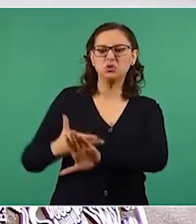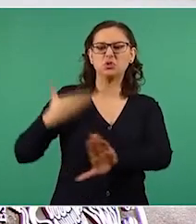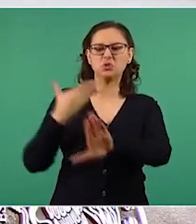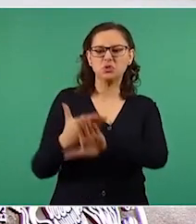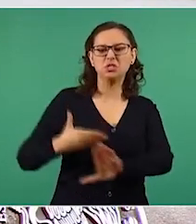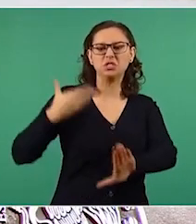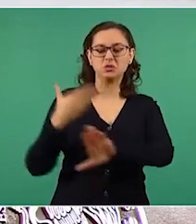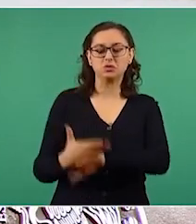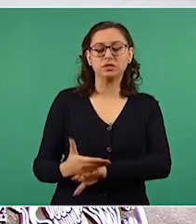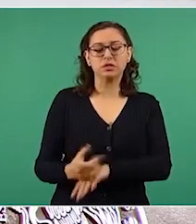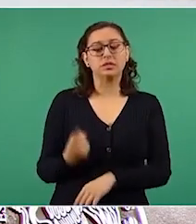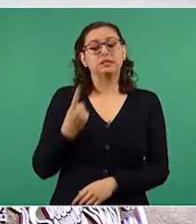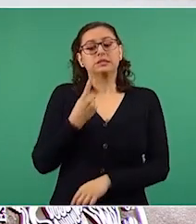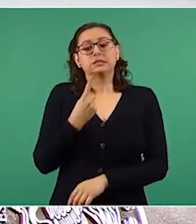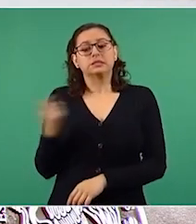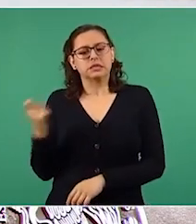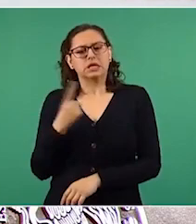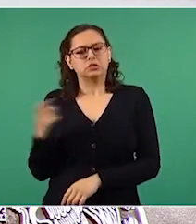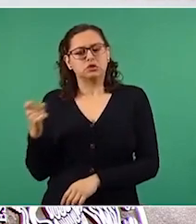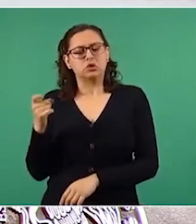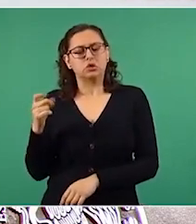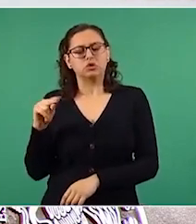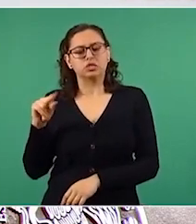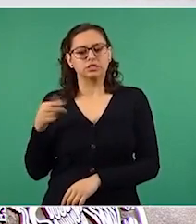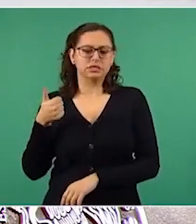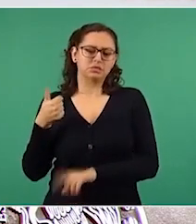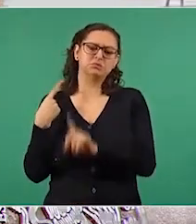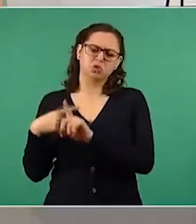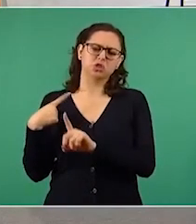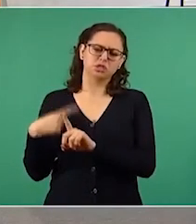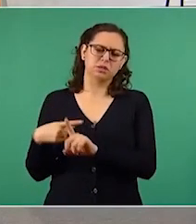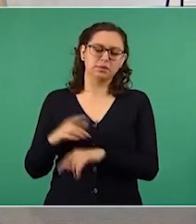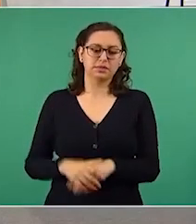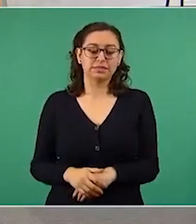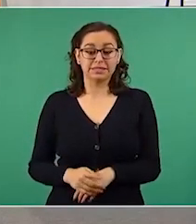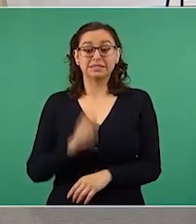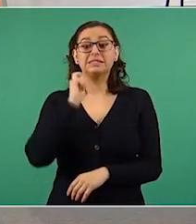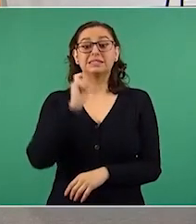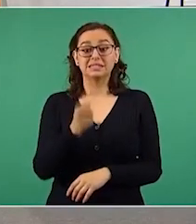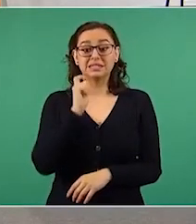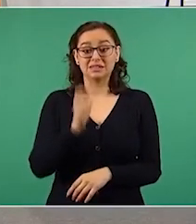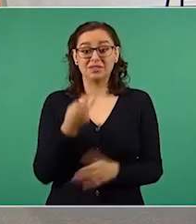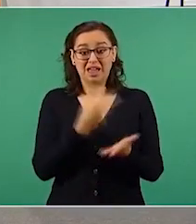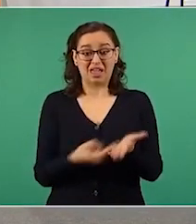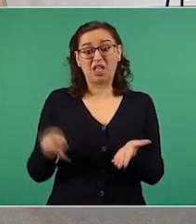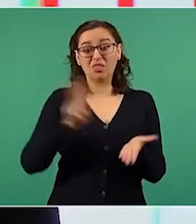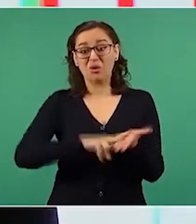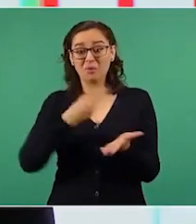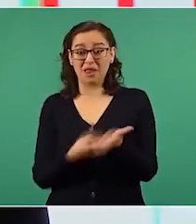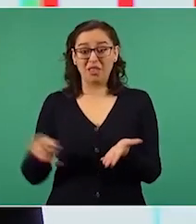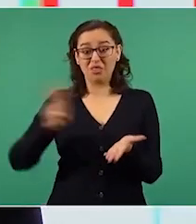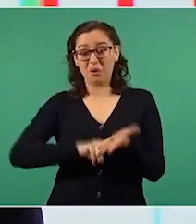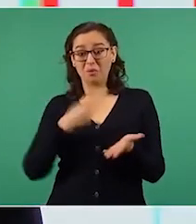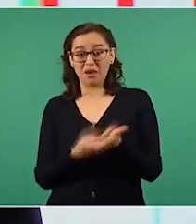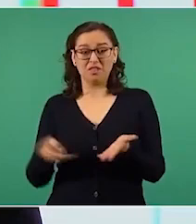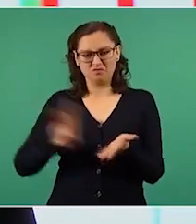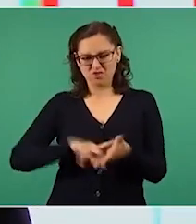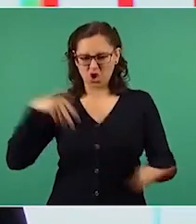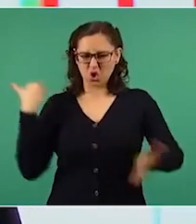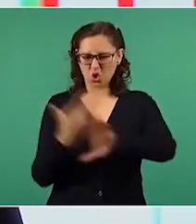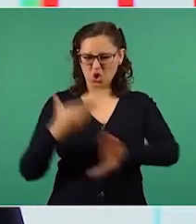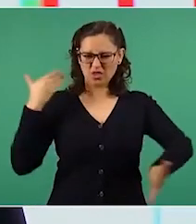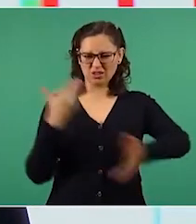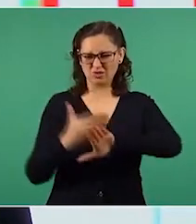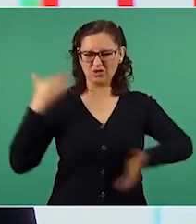186 positivas. Es decir, Morena tuvo tres veces más menciones negativas